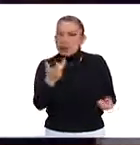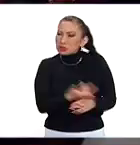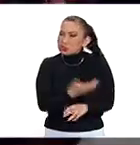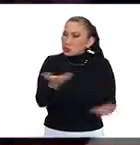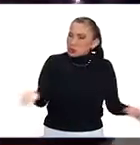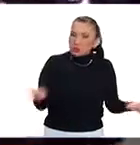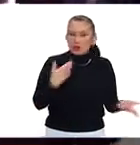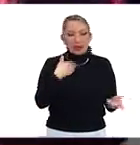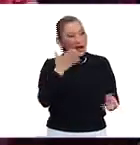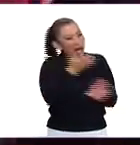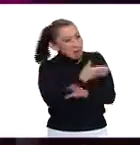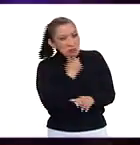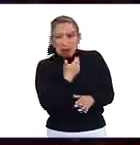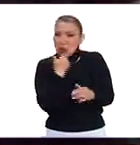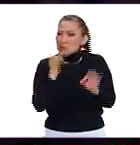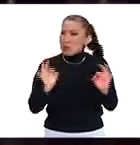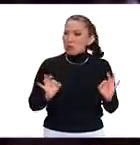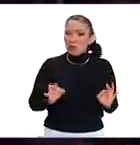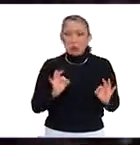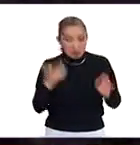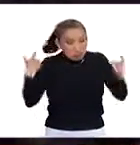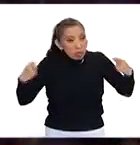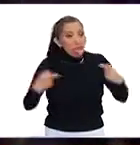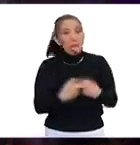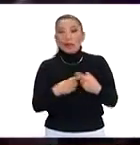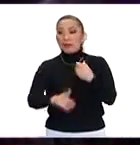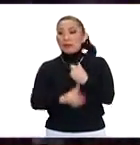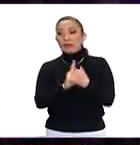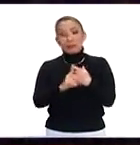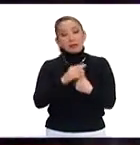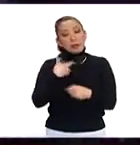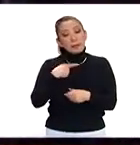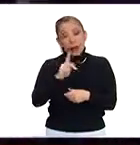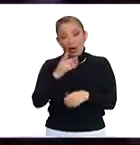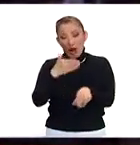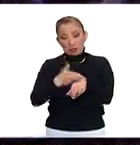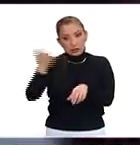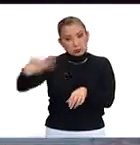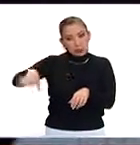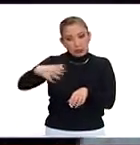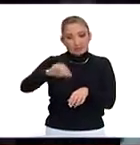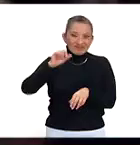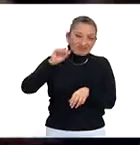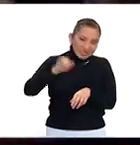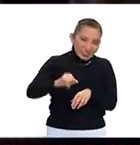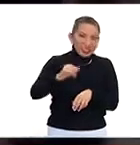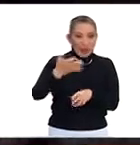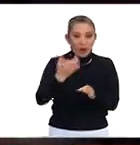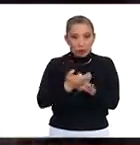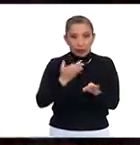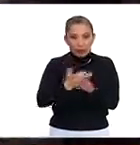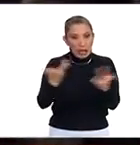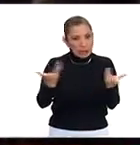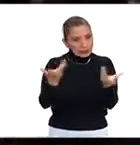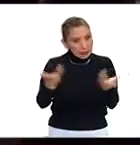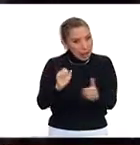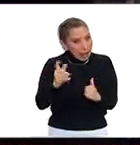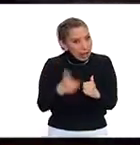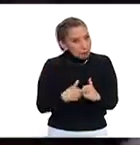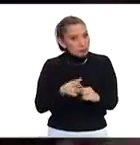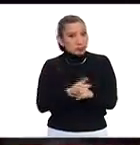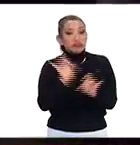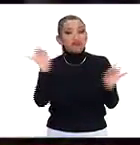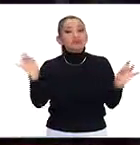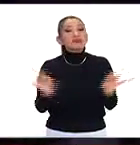autoridades, este cierre de filas, de que se castigará, pues sí, como que sí, sí es momento ya de actuar, porque